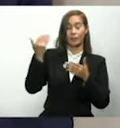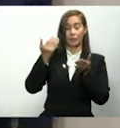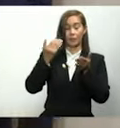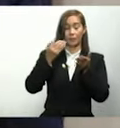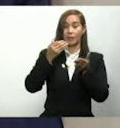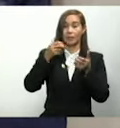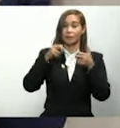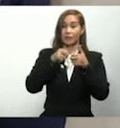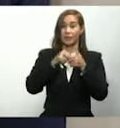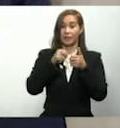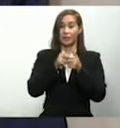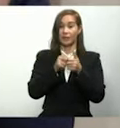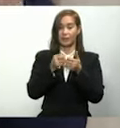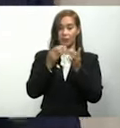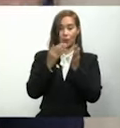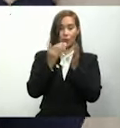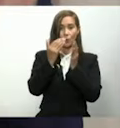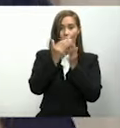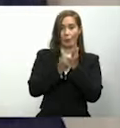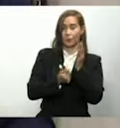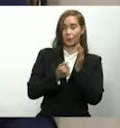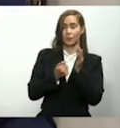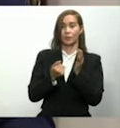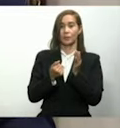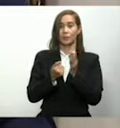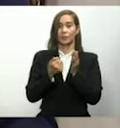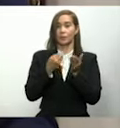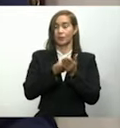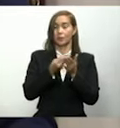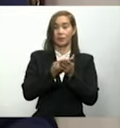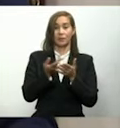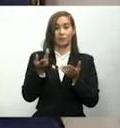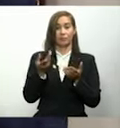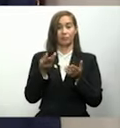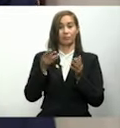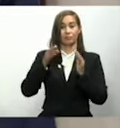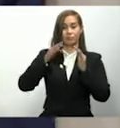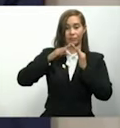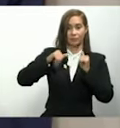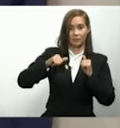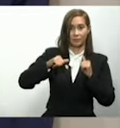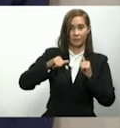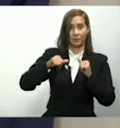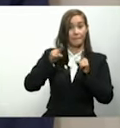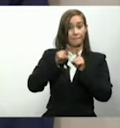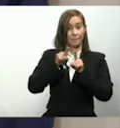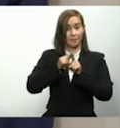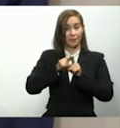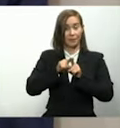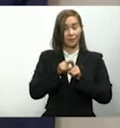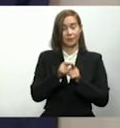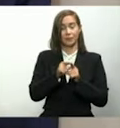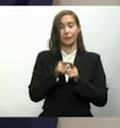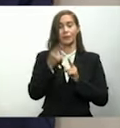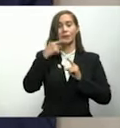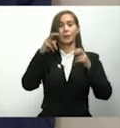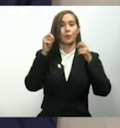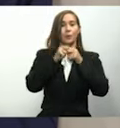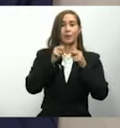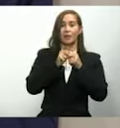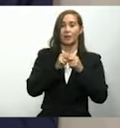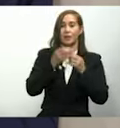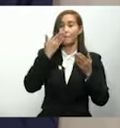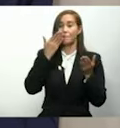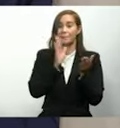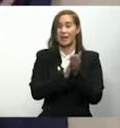la mitad de la deuda del sector público no financiero en la República Dominicana. Pero aparte de eso, tenemos una energía que no es